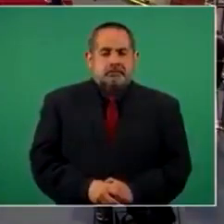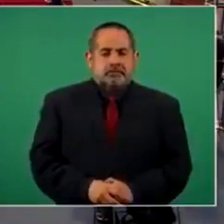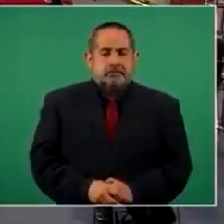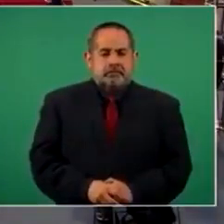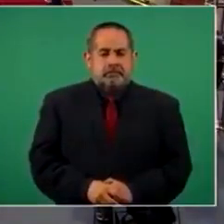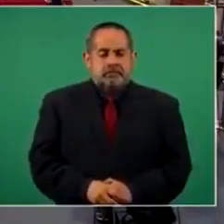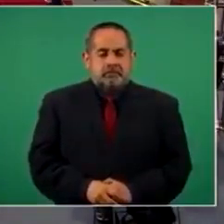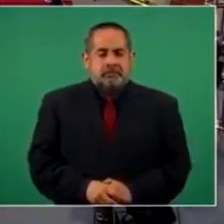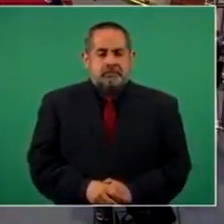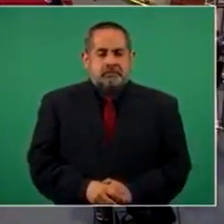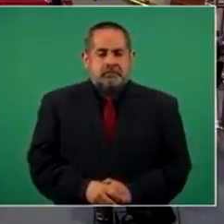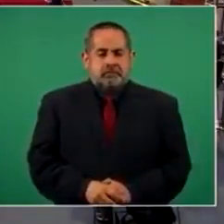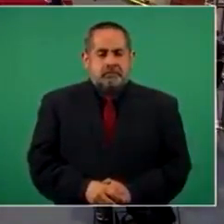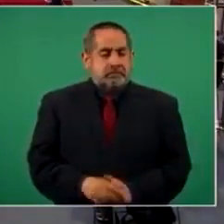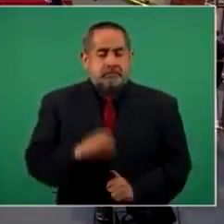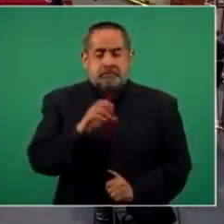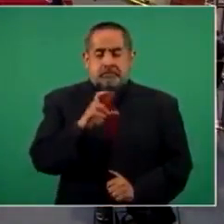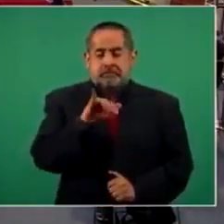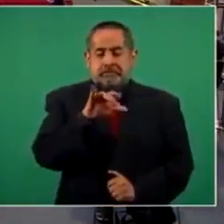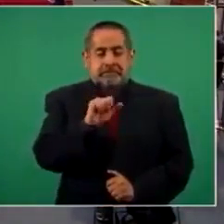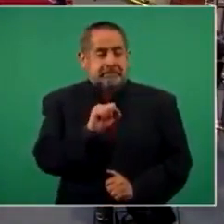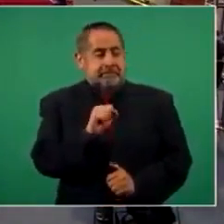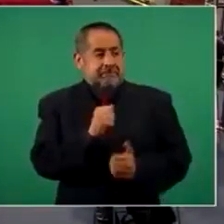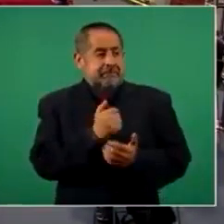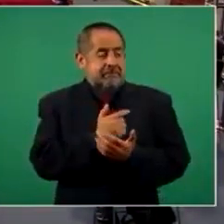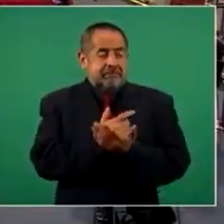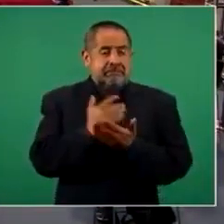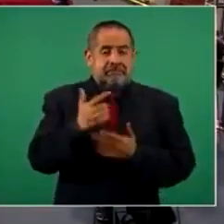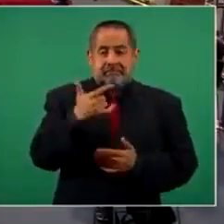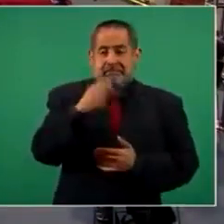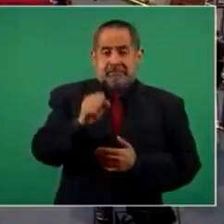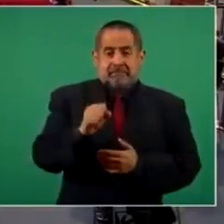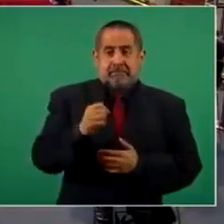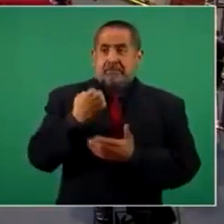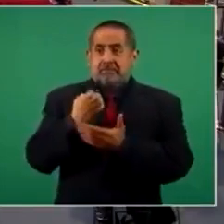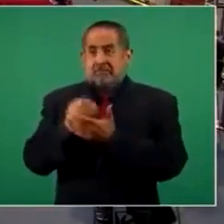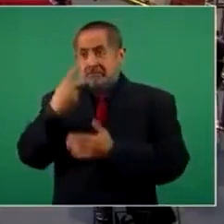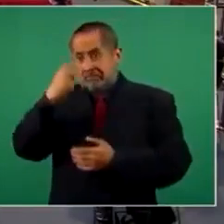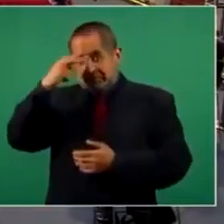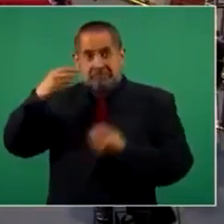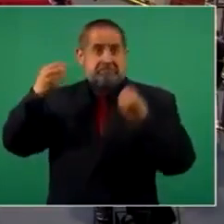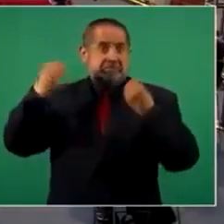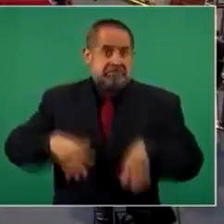asfixia, crisis del gas a economía mexicana.